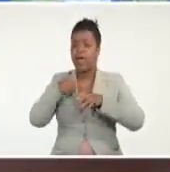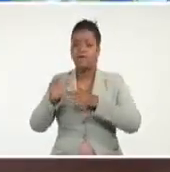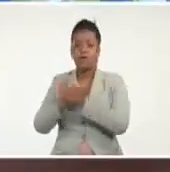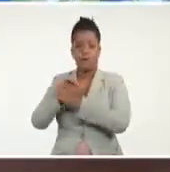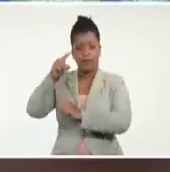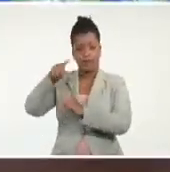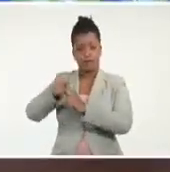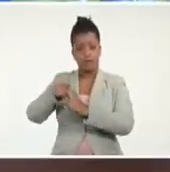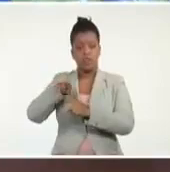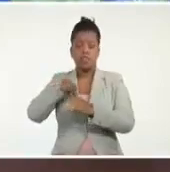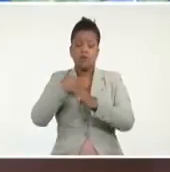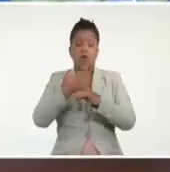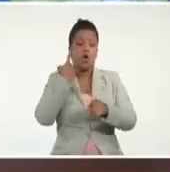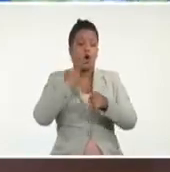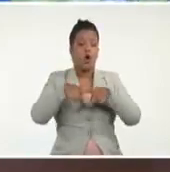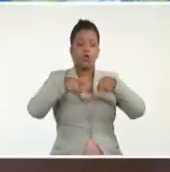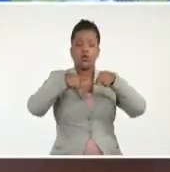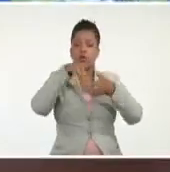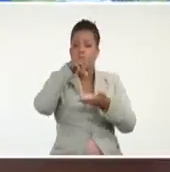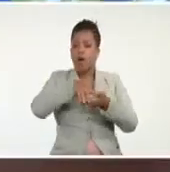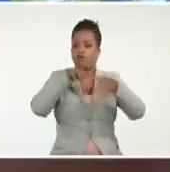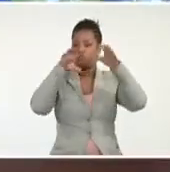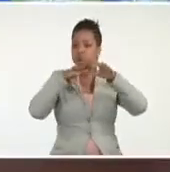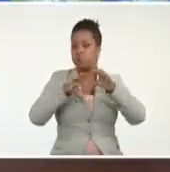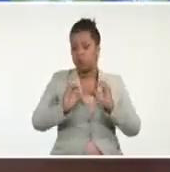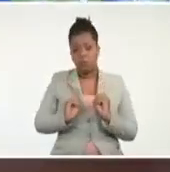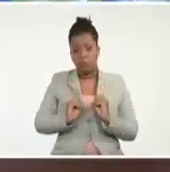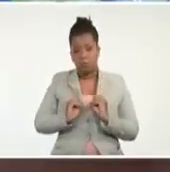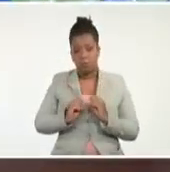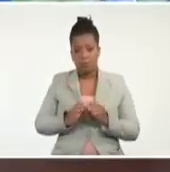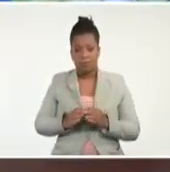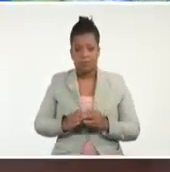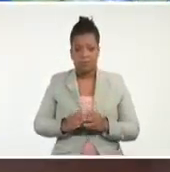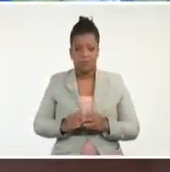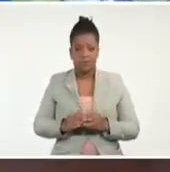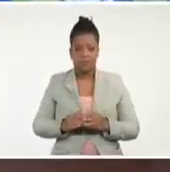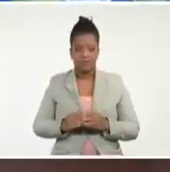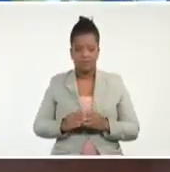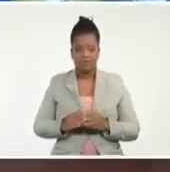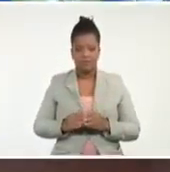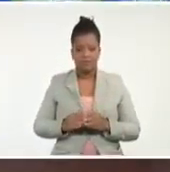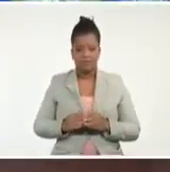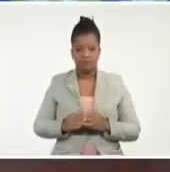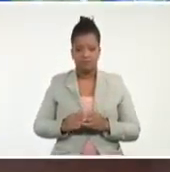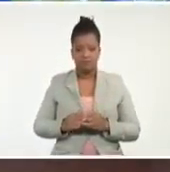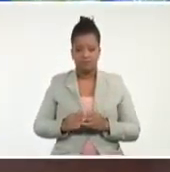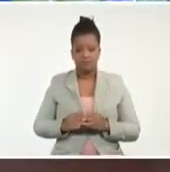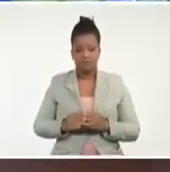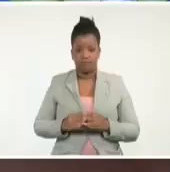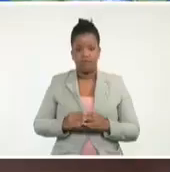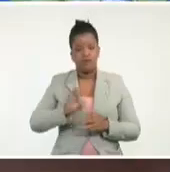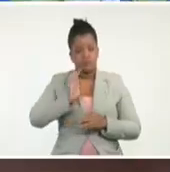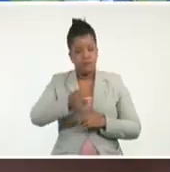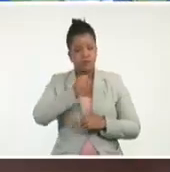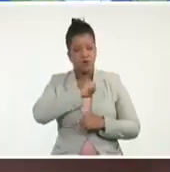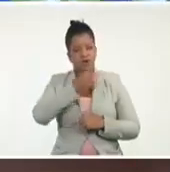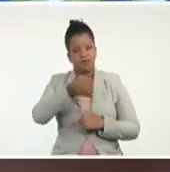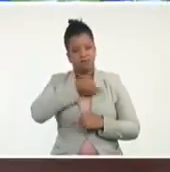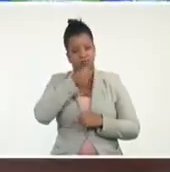lugares en que no hay lluvia intensa. Esa es una de las consideraciones que quería compartir con ustedes.